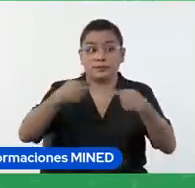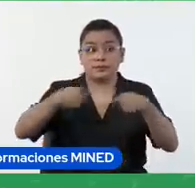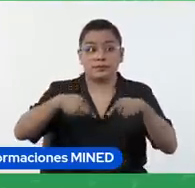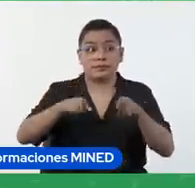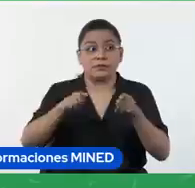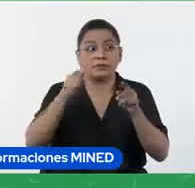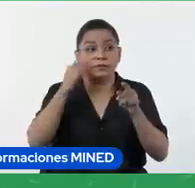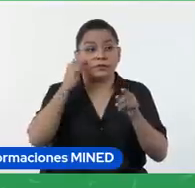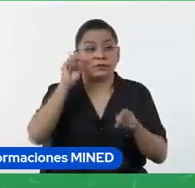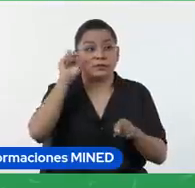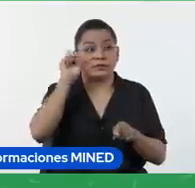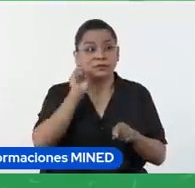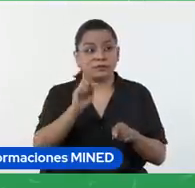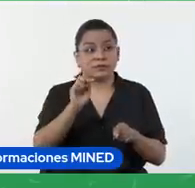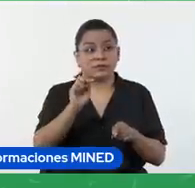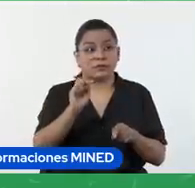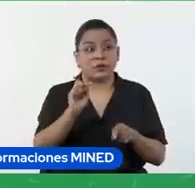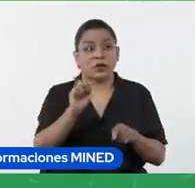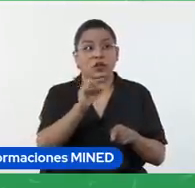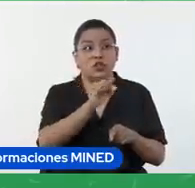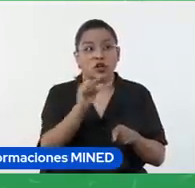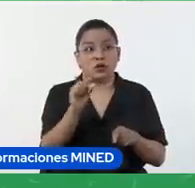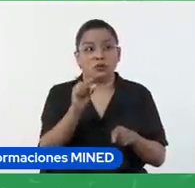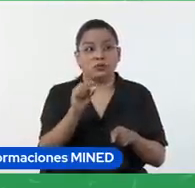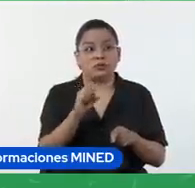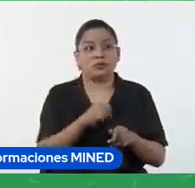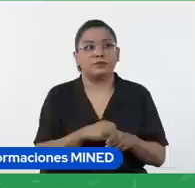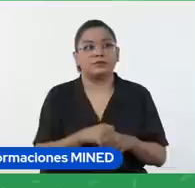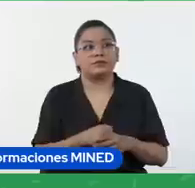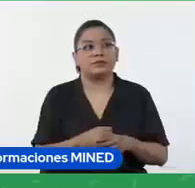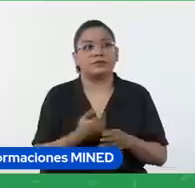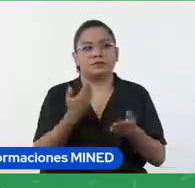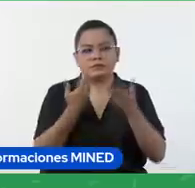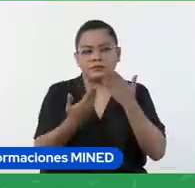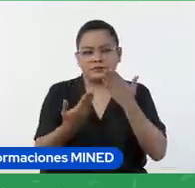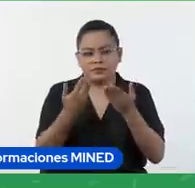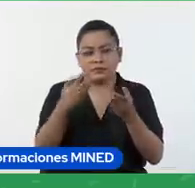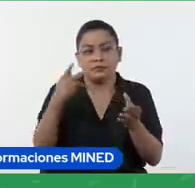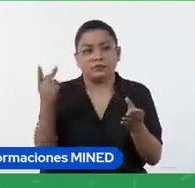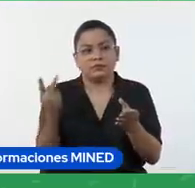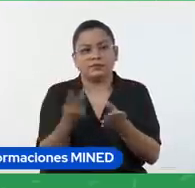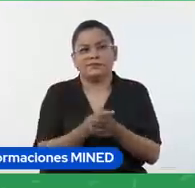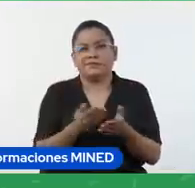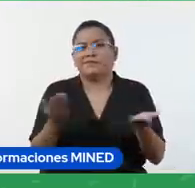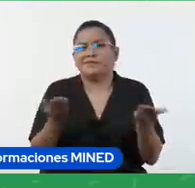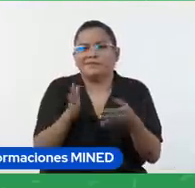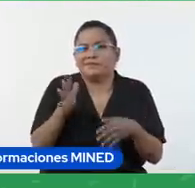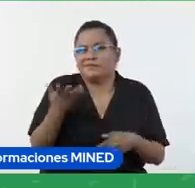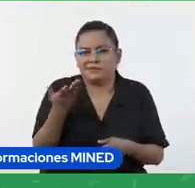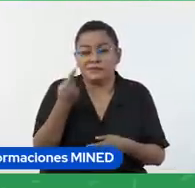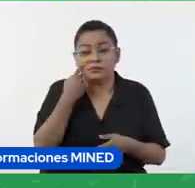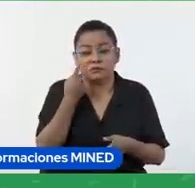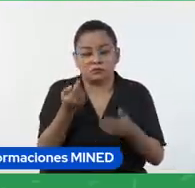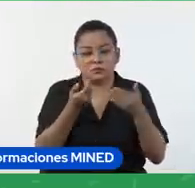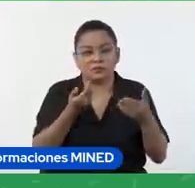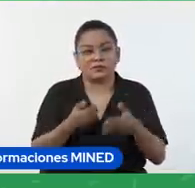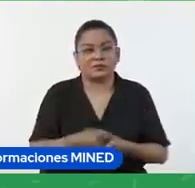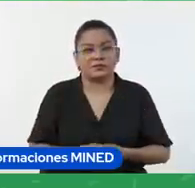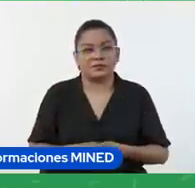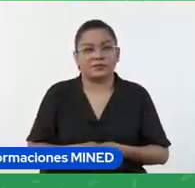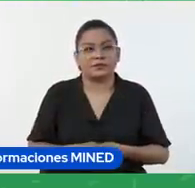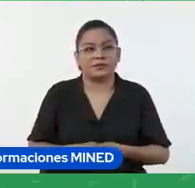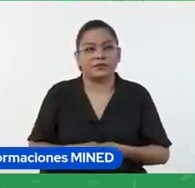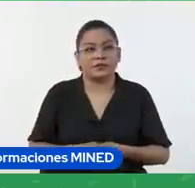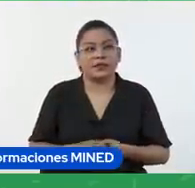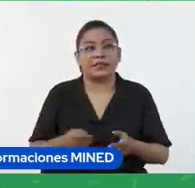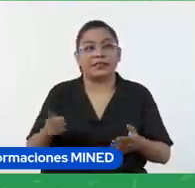del alumno saya una descripción del portafolio qué es lo que van a encontrar aquí entonces